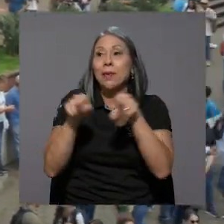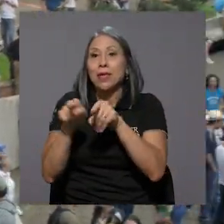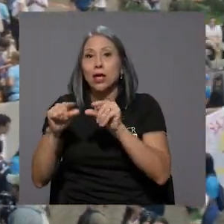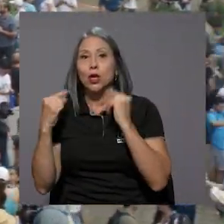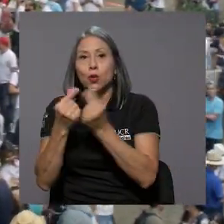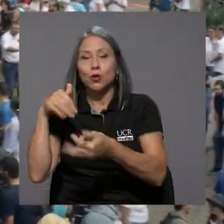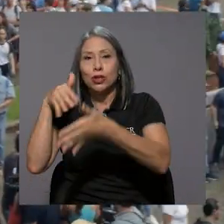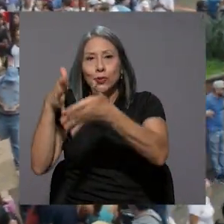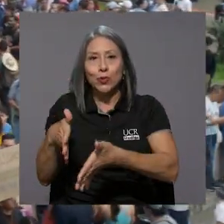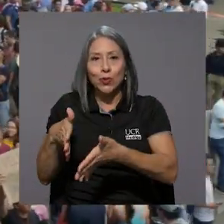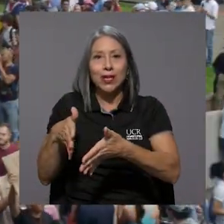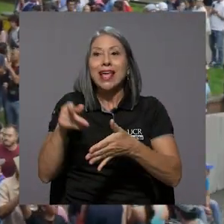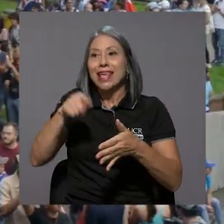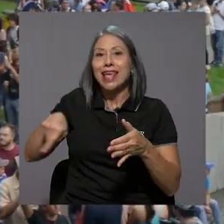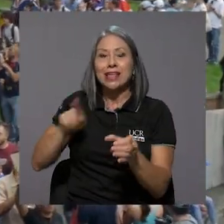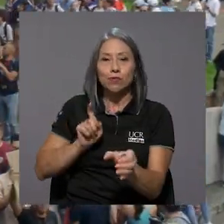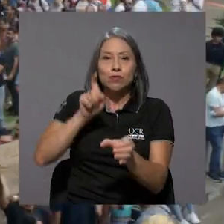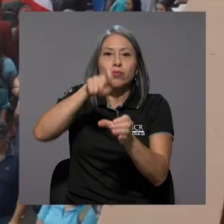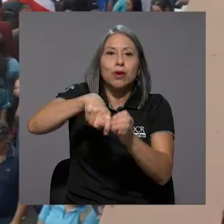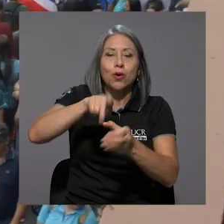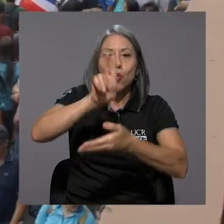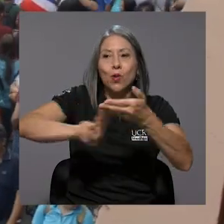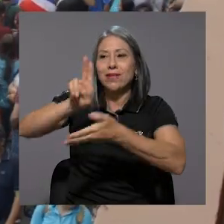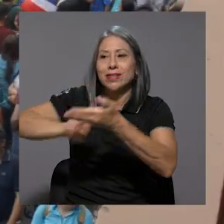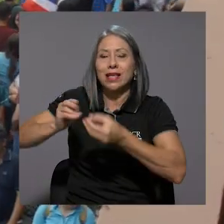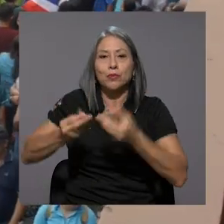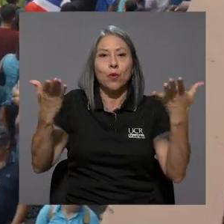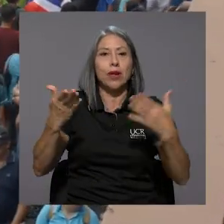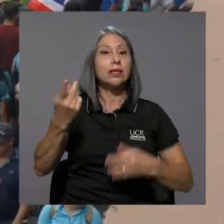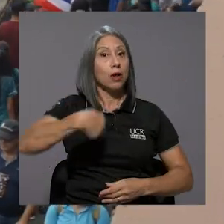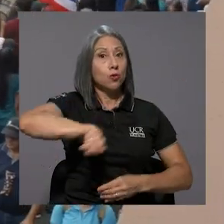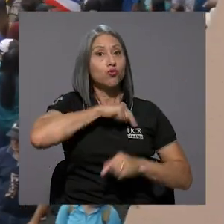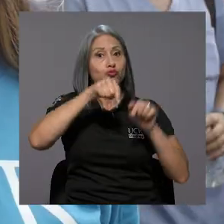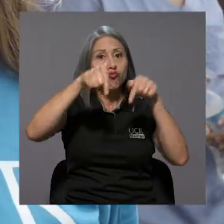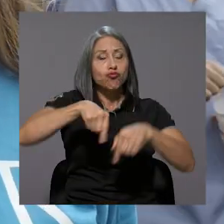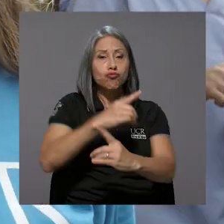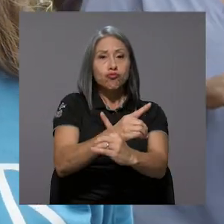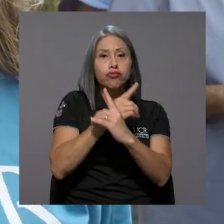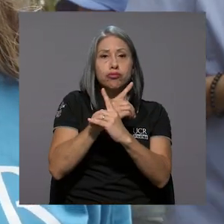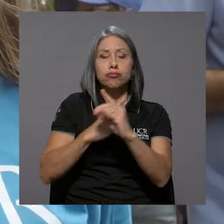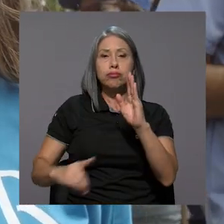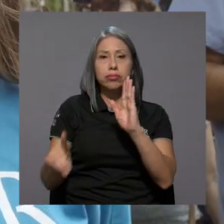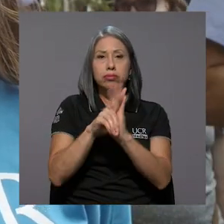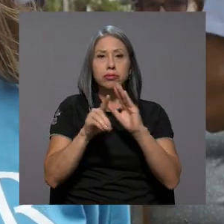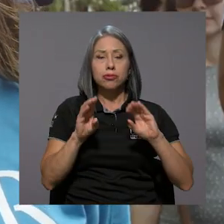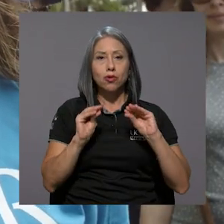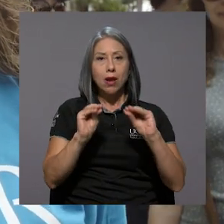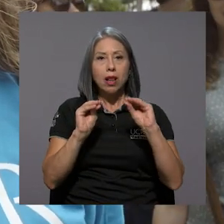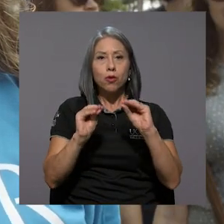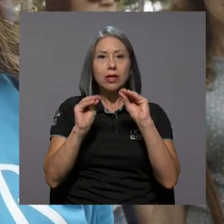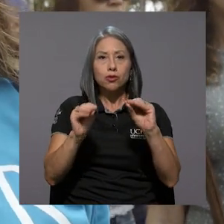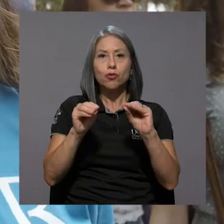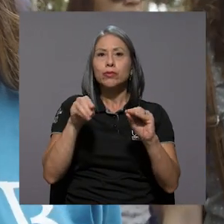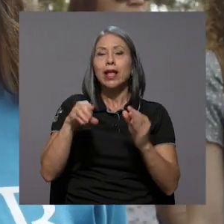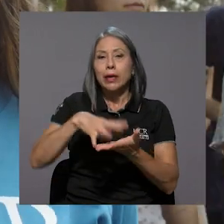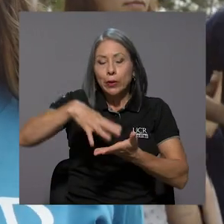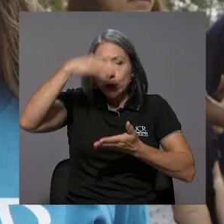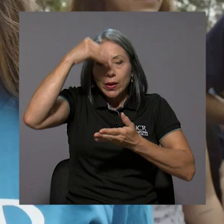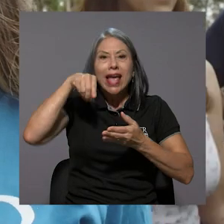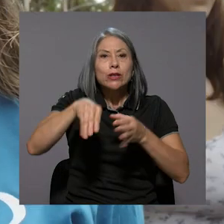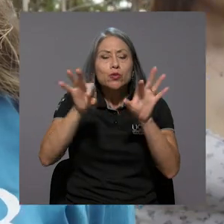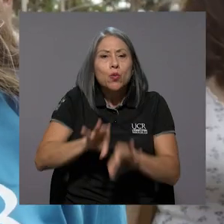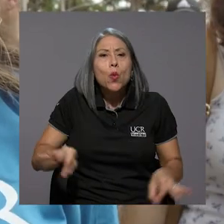movimientos estudiantiles y a la que se unieron las universidades públicas. Estamos aquí defendiendo nuestro derecho a la educación porque eso es lo más